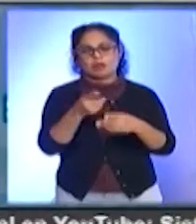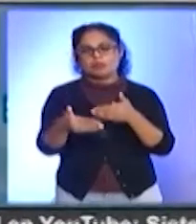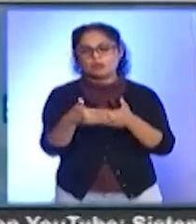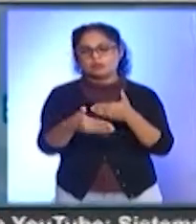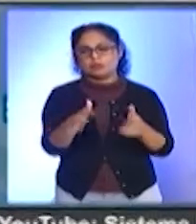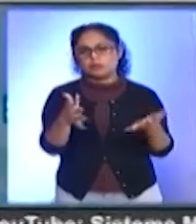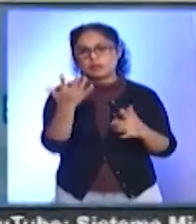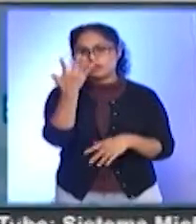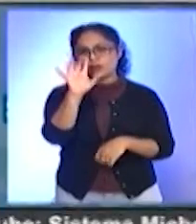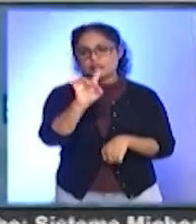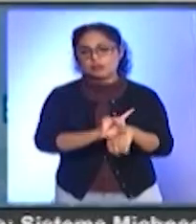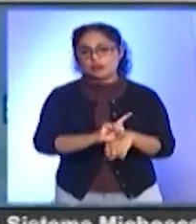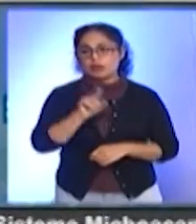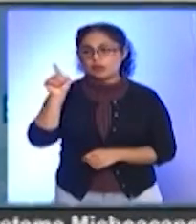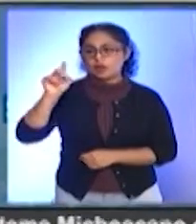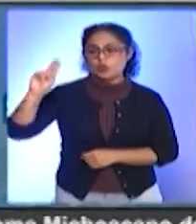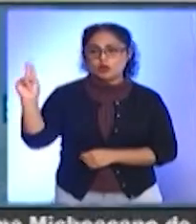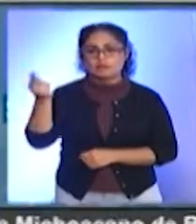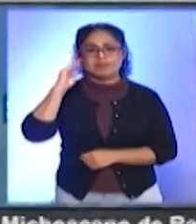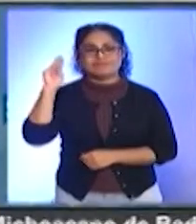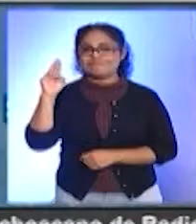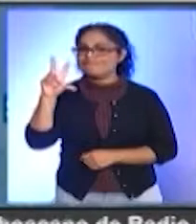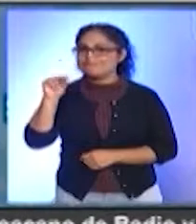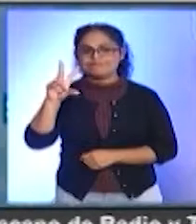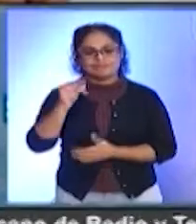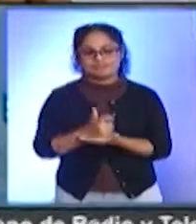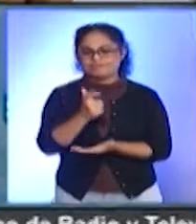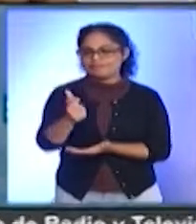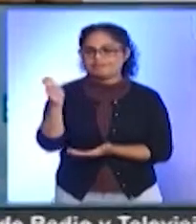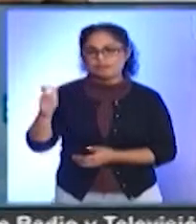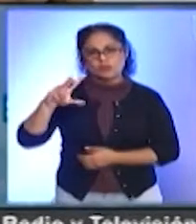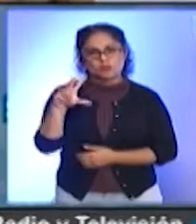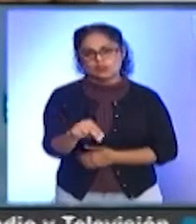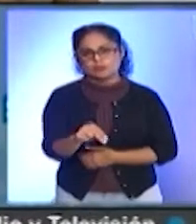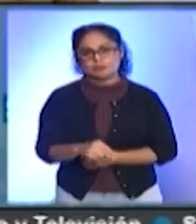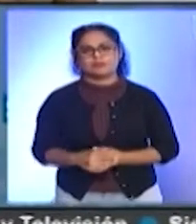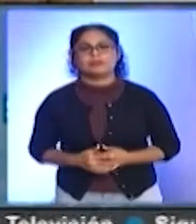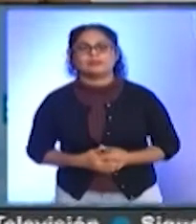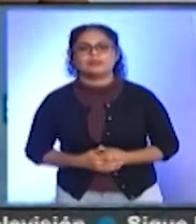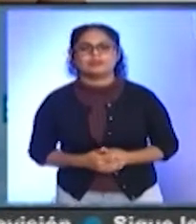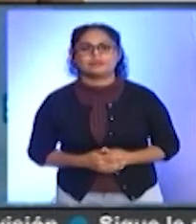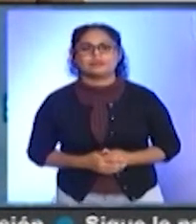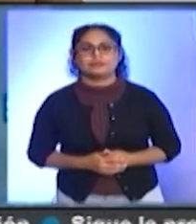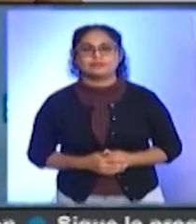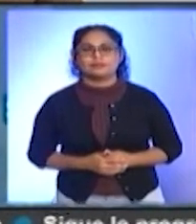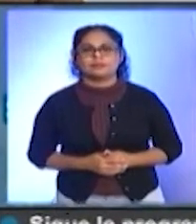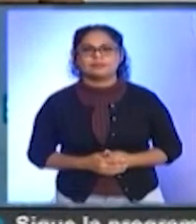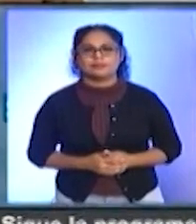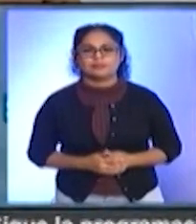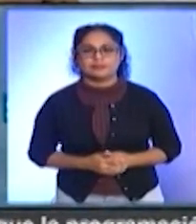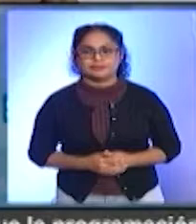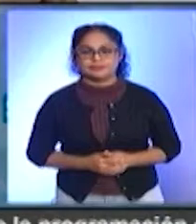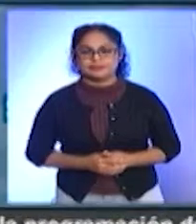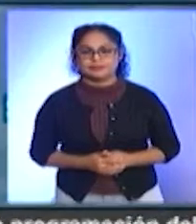y señaló que la Universidad Michoacana no entrará en la repartición de este recurso extraordinario. Para ESM Noticias, Juan Carlos Contreras y